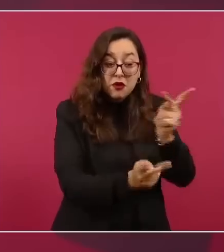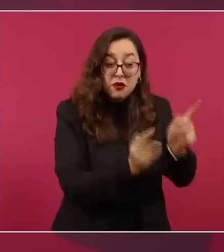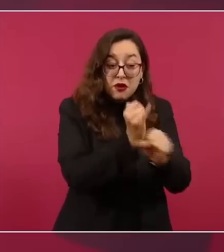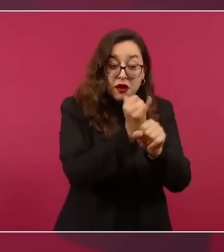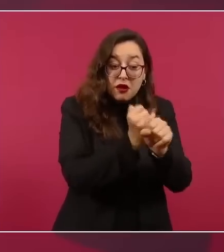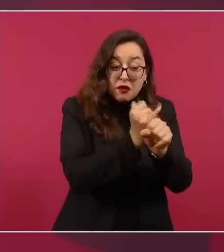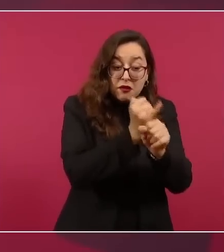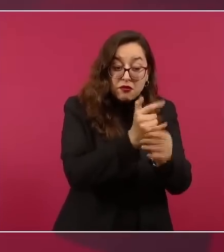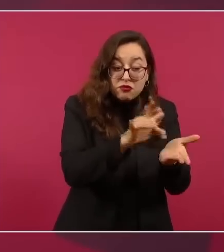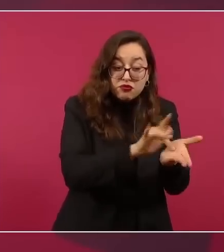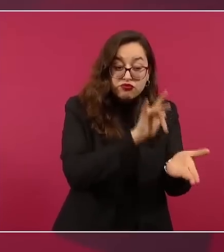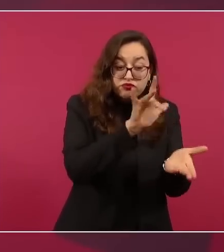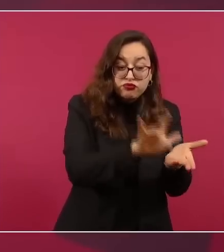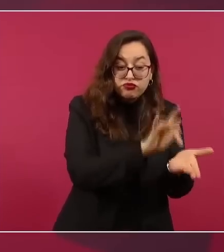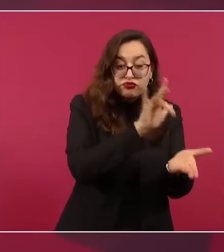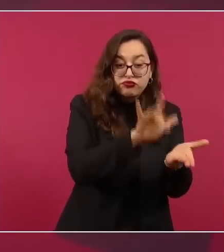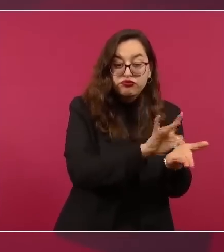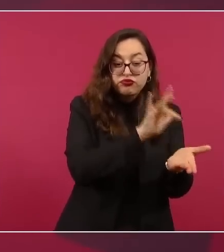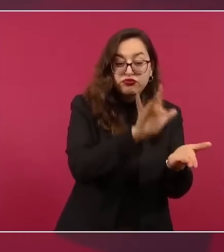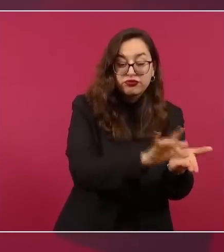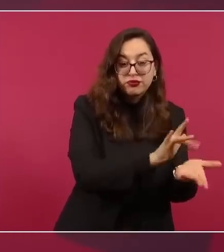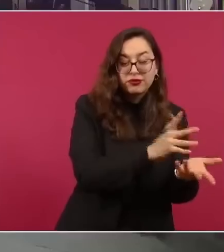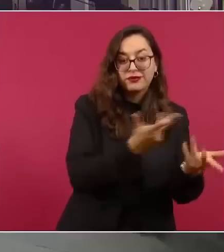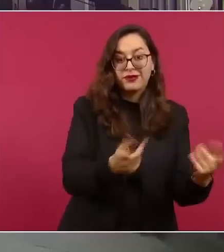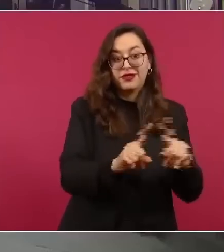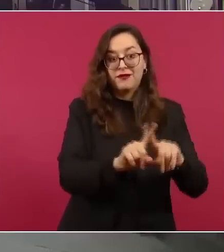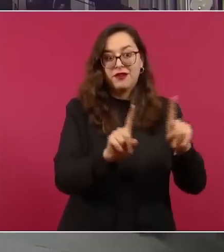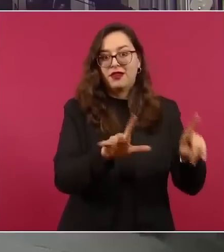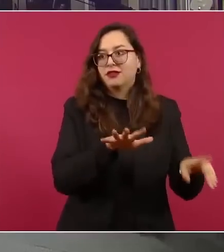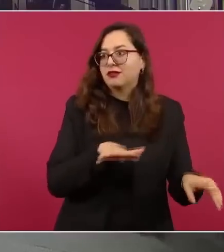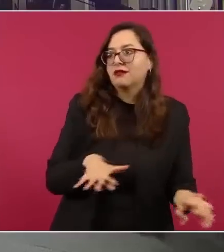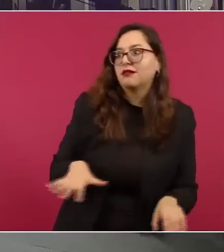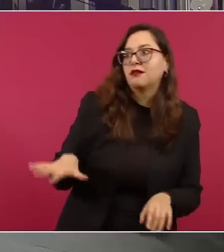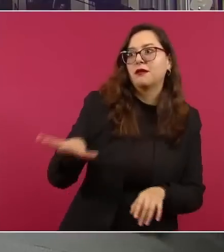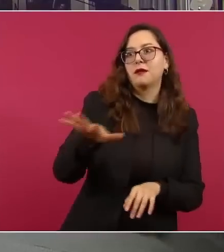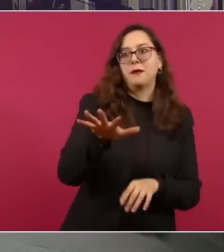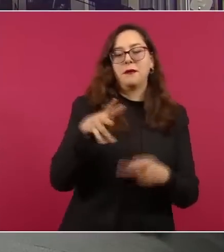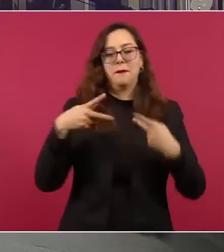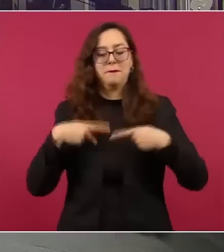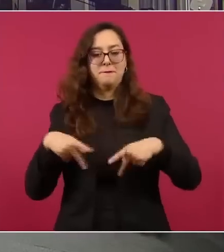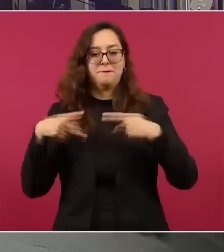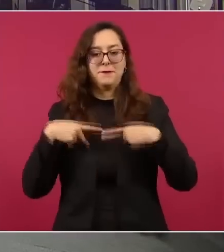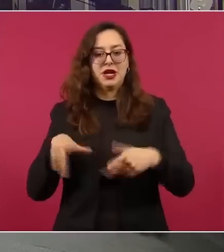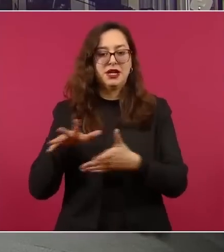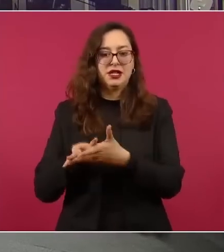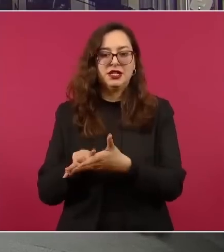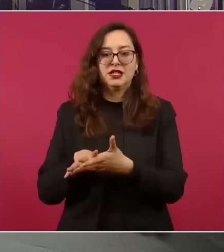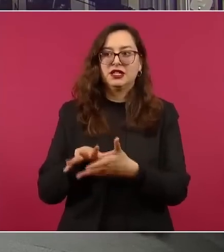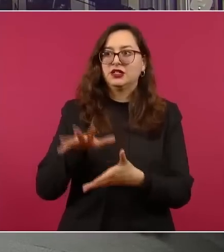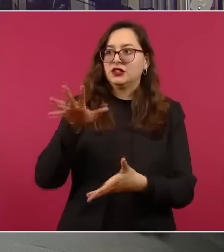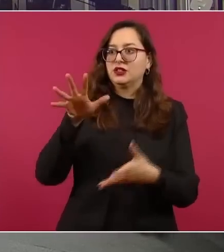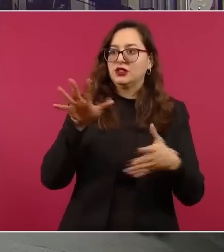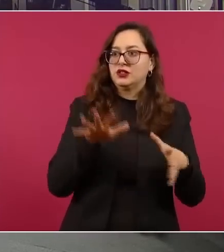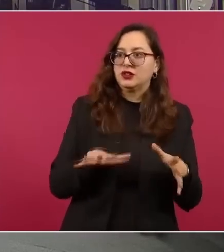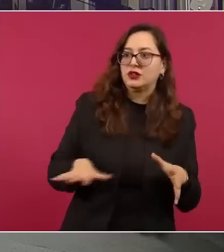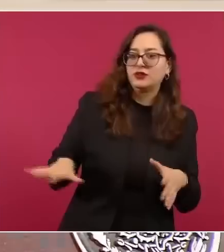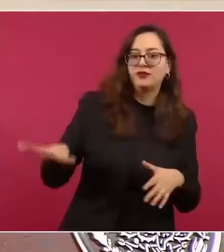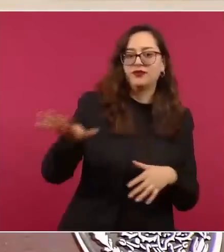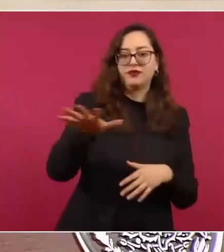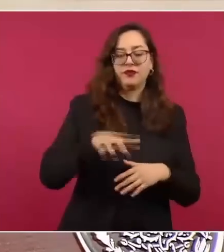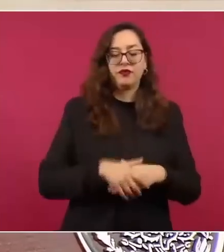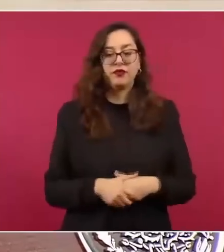Derecher, es